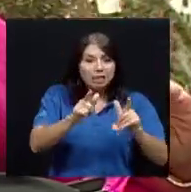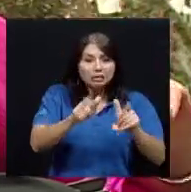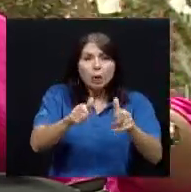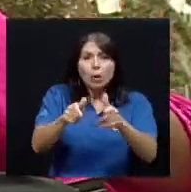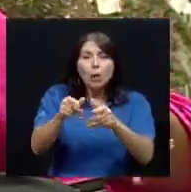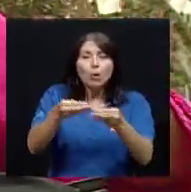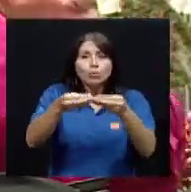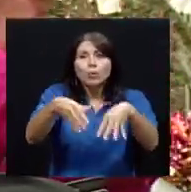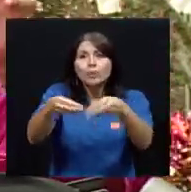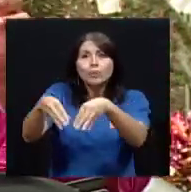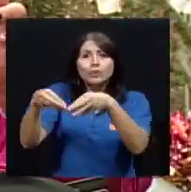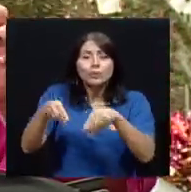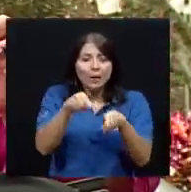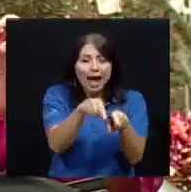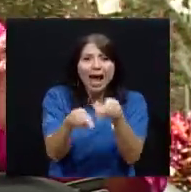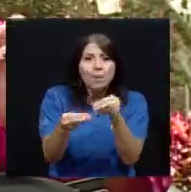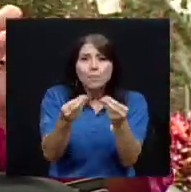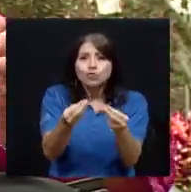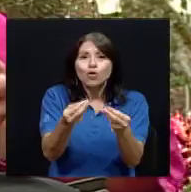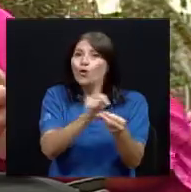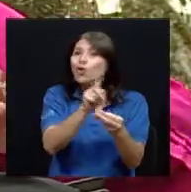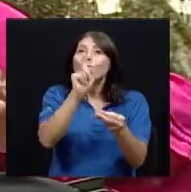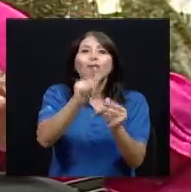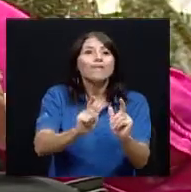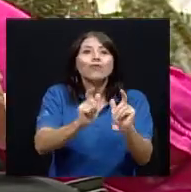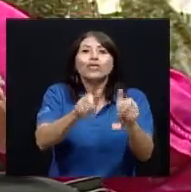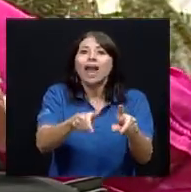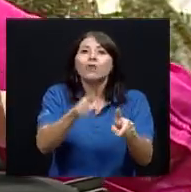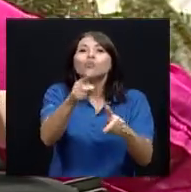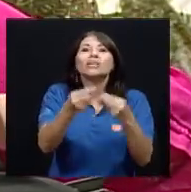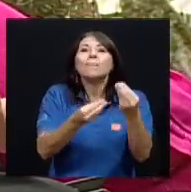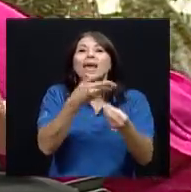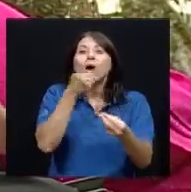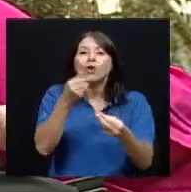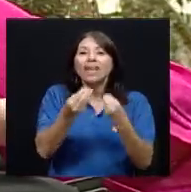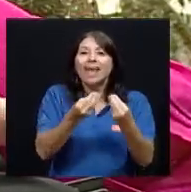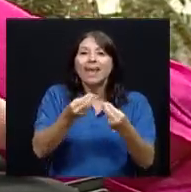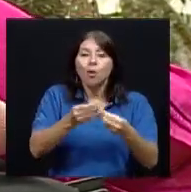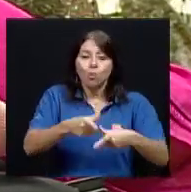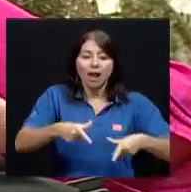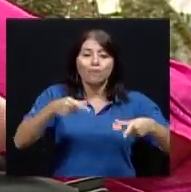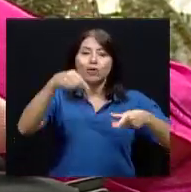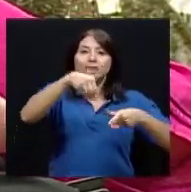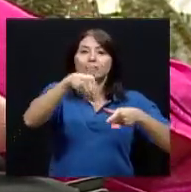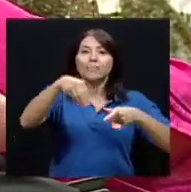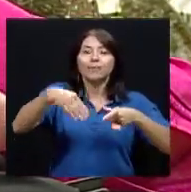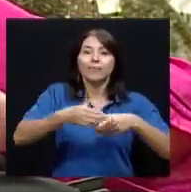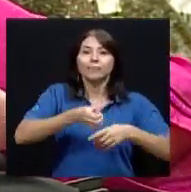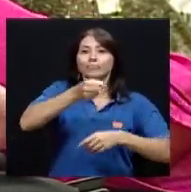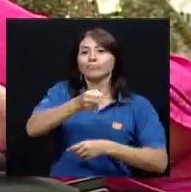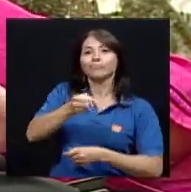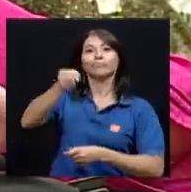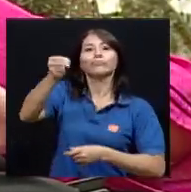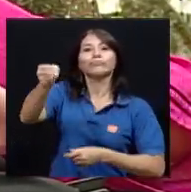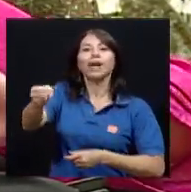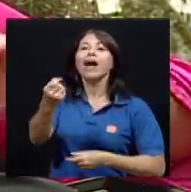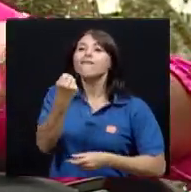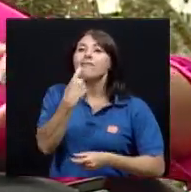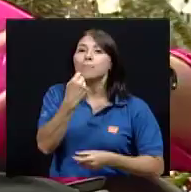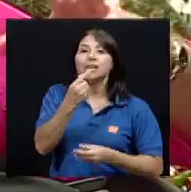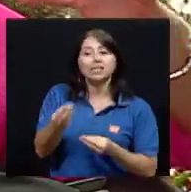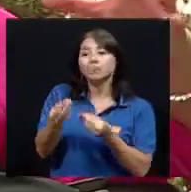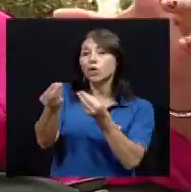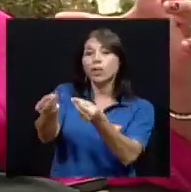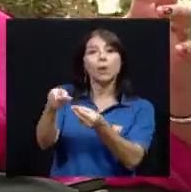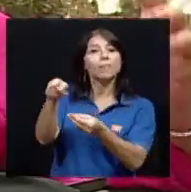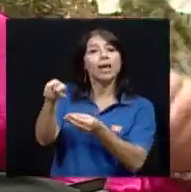ve que algo está mal se agarra lo mete en una bolsita y se da la vuelta por la farmacia y lo devuelve ahí el problema le queda ya al colega que está en la farmacia